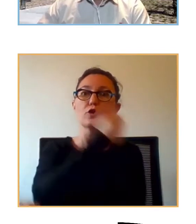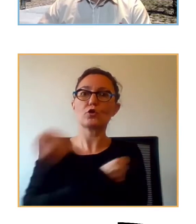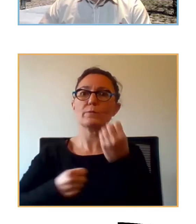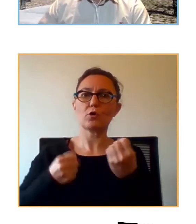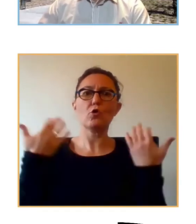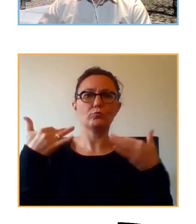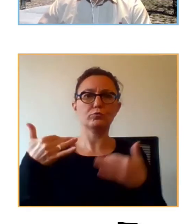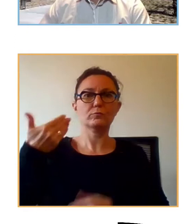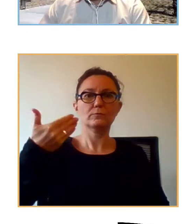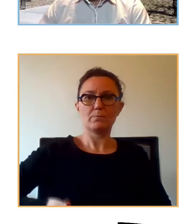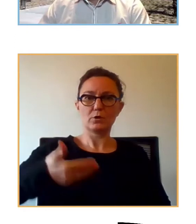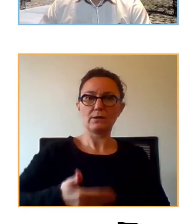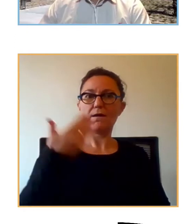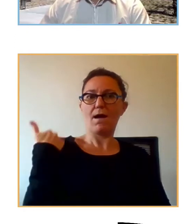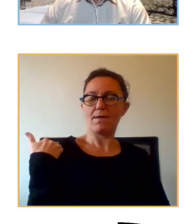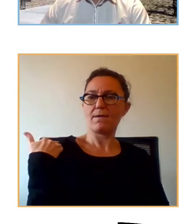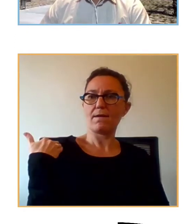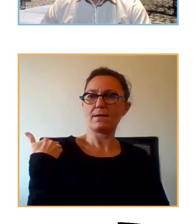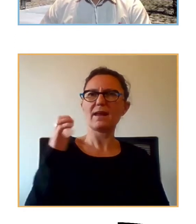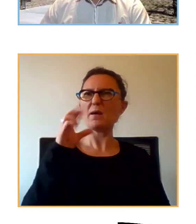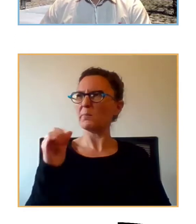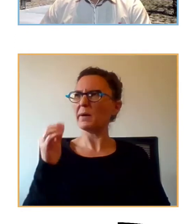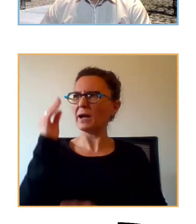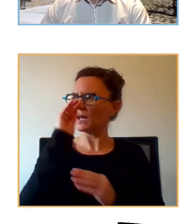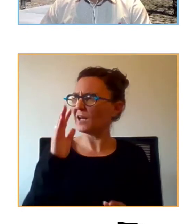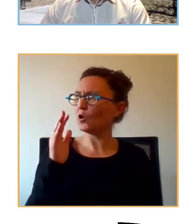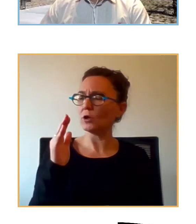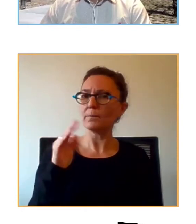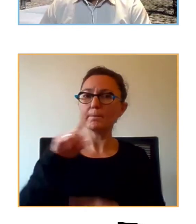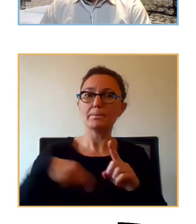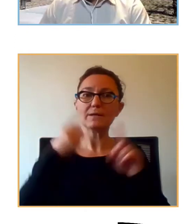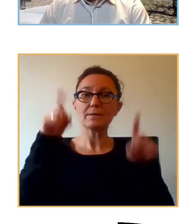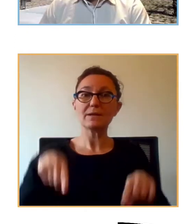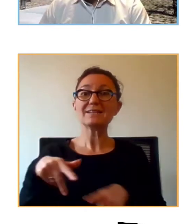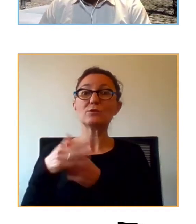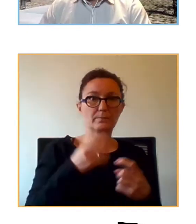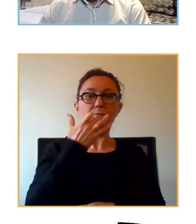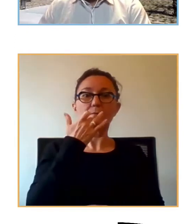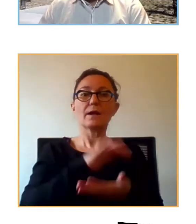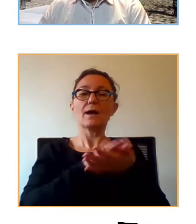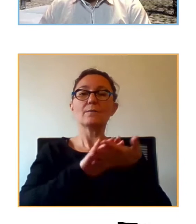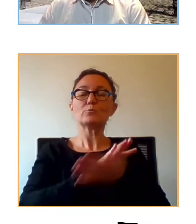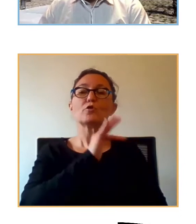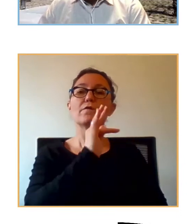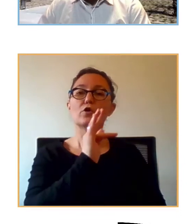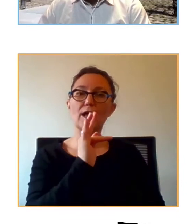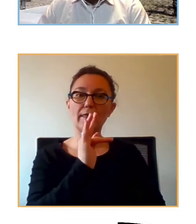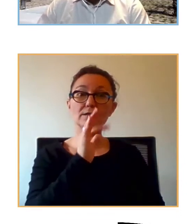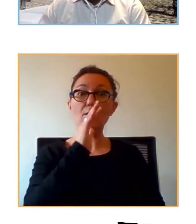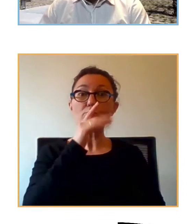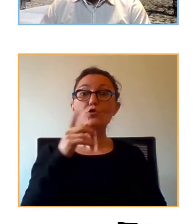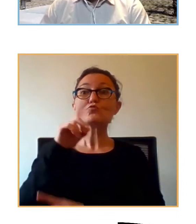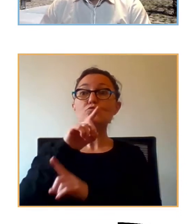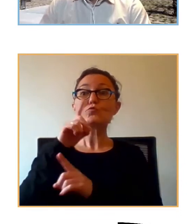salió la EPA pero bueno hay datos al respecto de que la situación económica les está afectando más a los jóvenes porque con un cuestionario